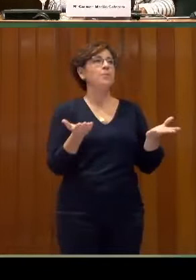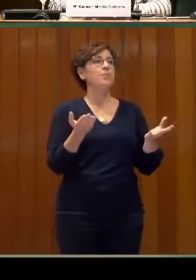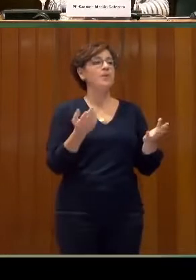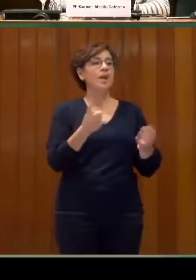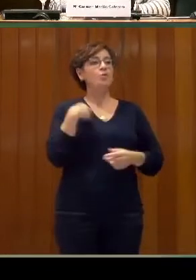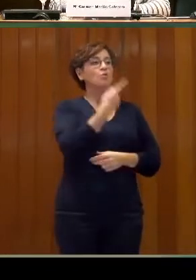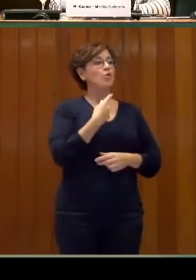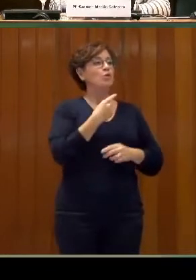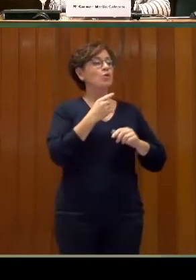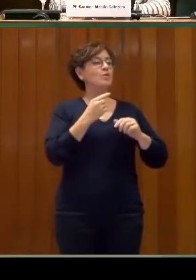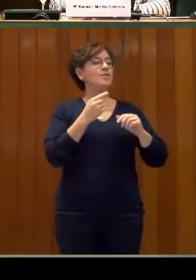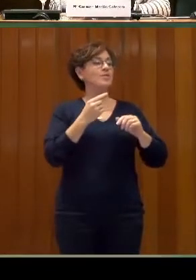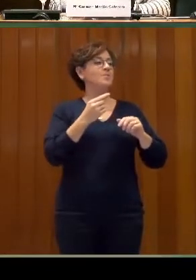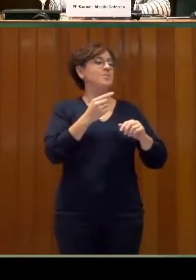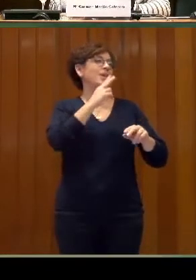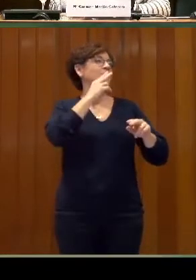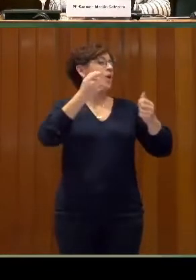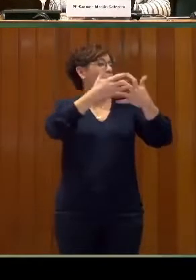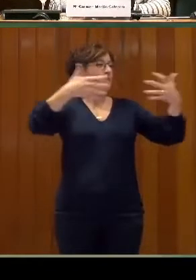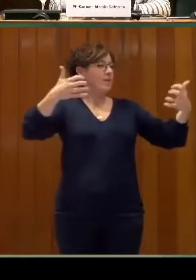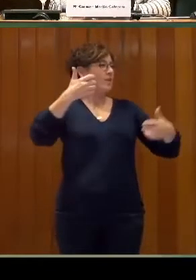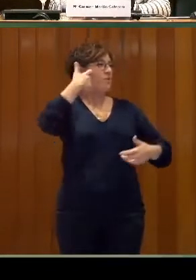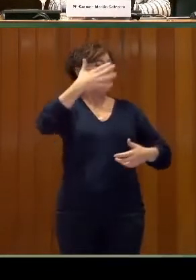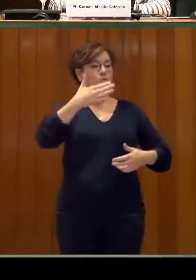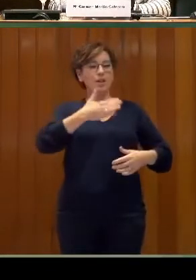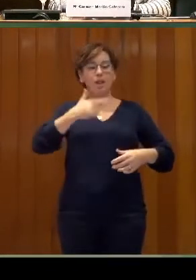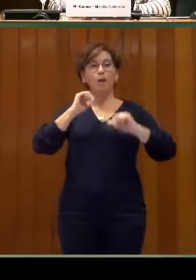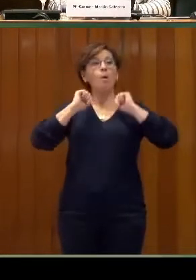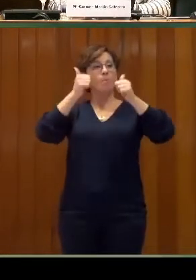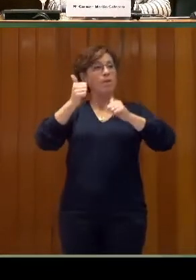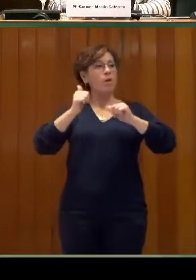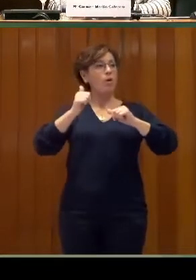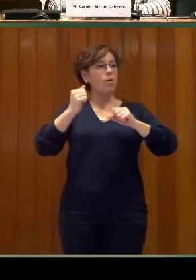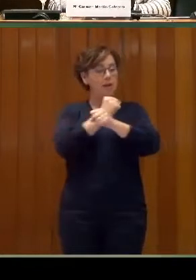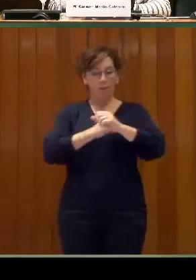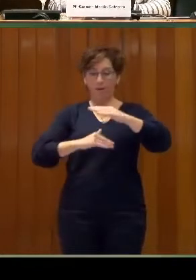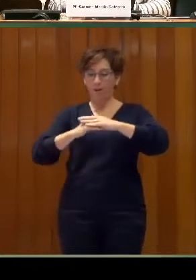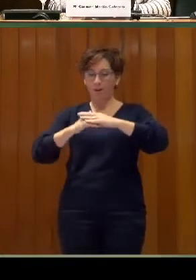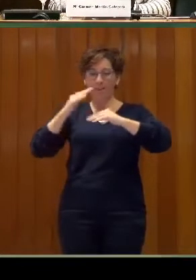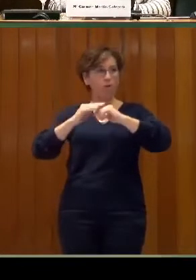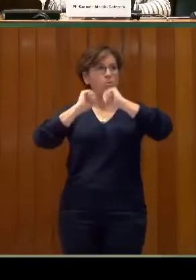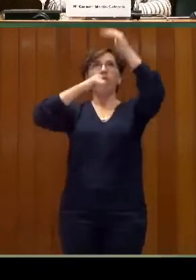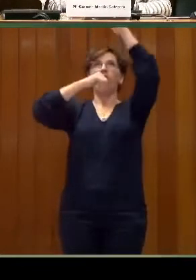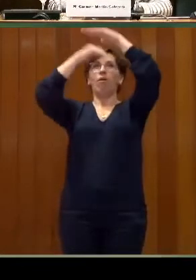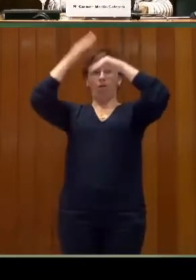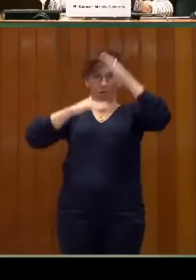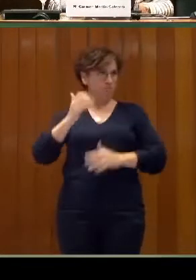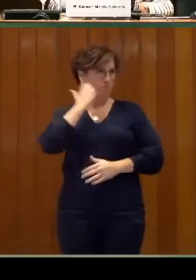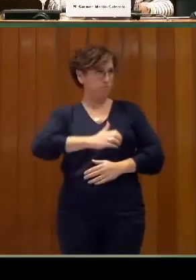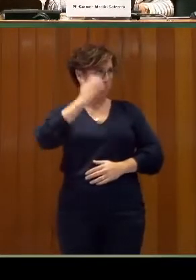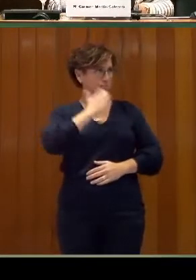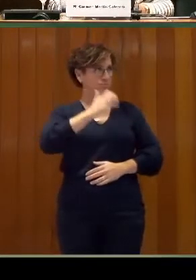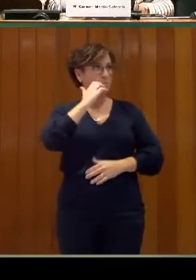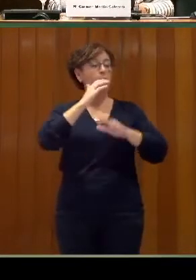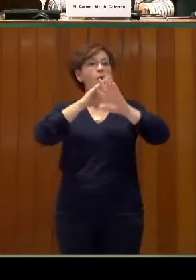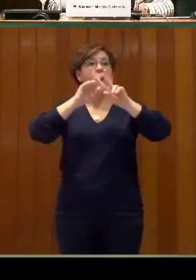a construir la casa por el tejado. Pero es verdad que este proyecto nos ayudó a que dentro de